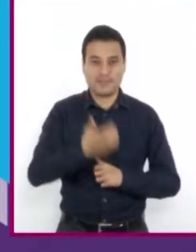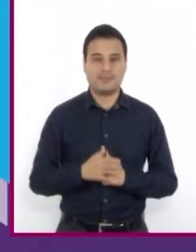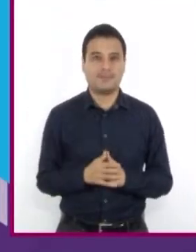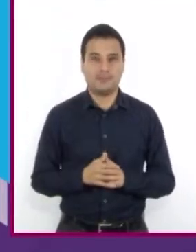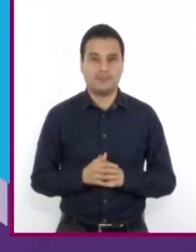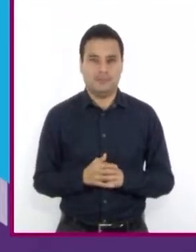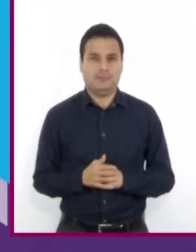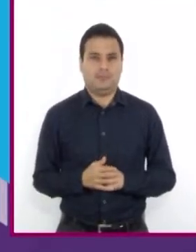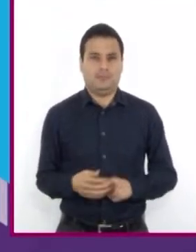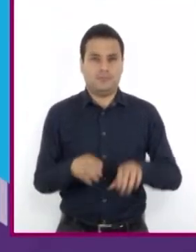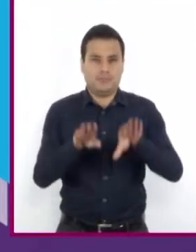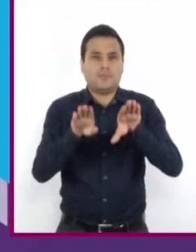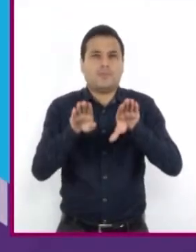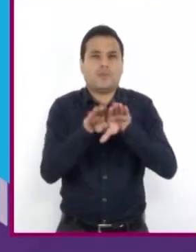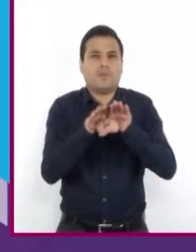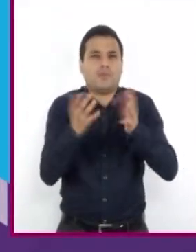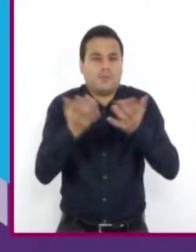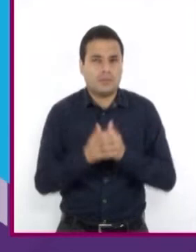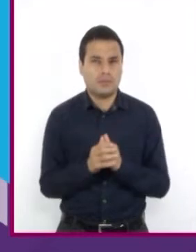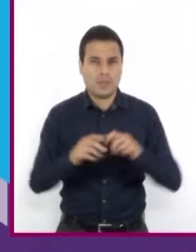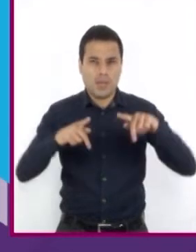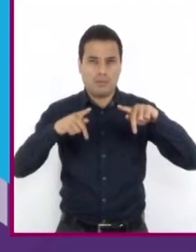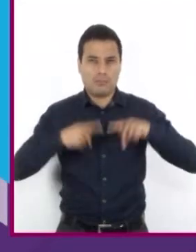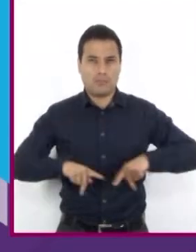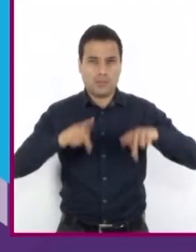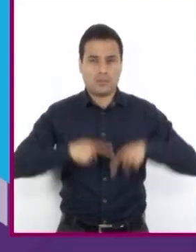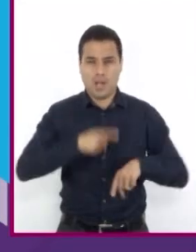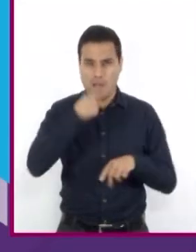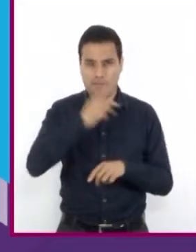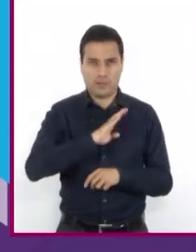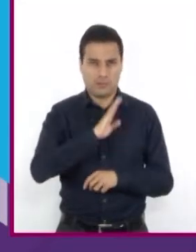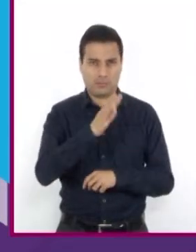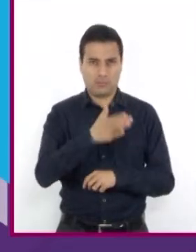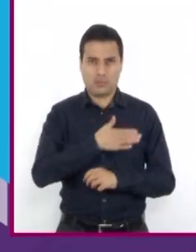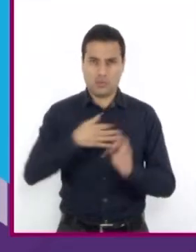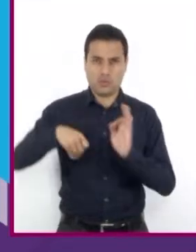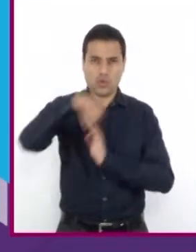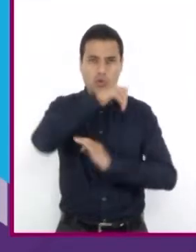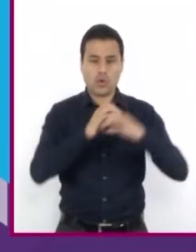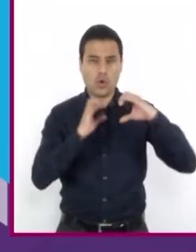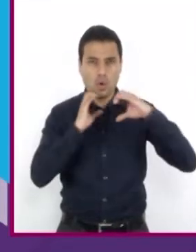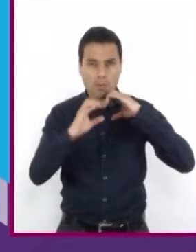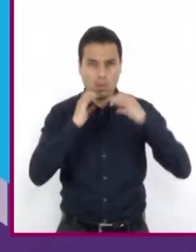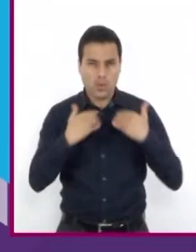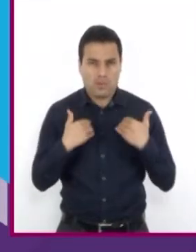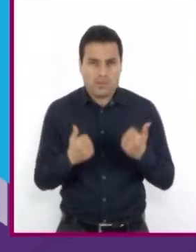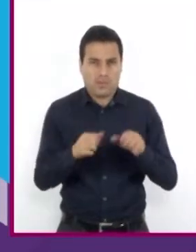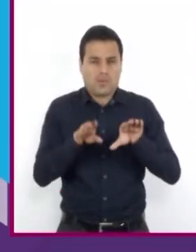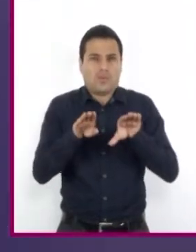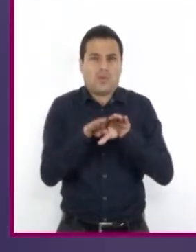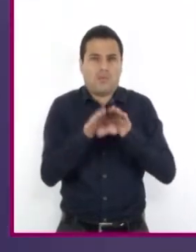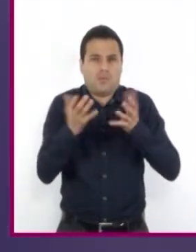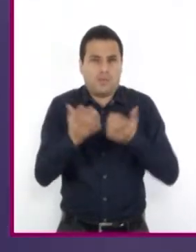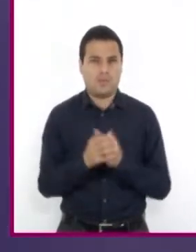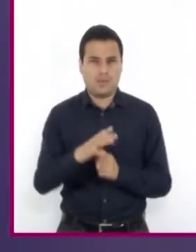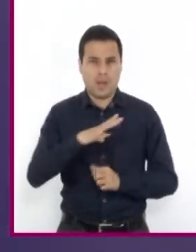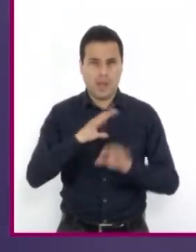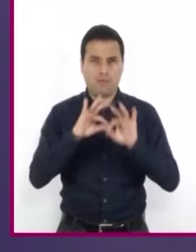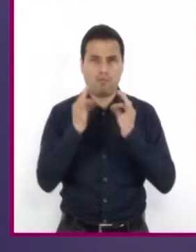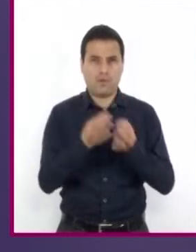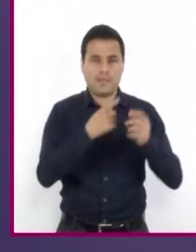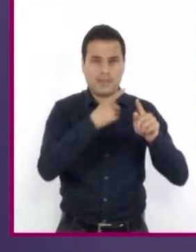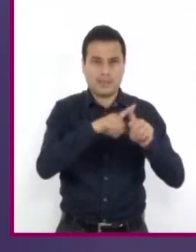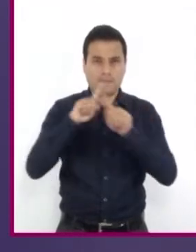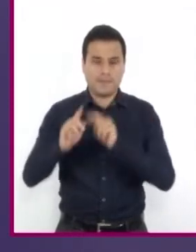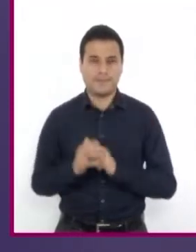¿Cómo es entonces que los hispanohablantes podemos entender a pesar de hablar de maneras distintas? Para que nos